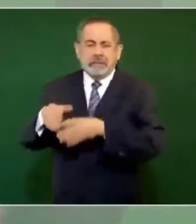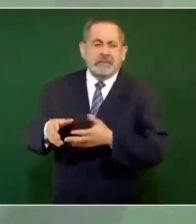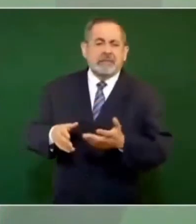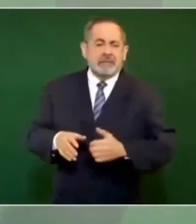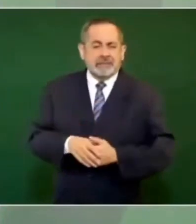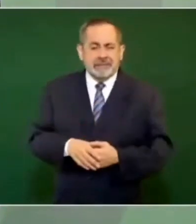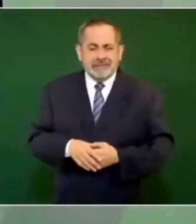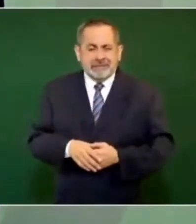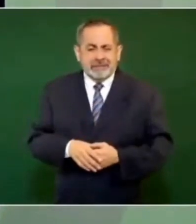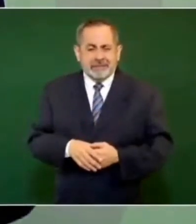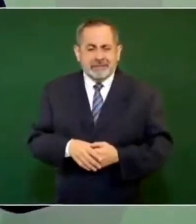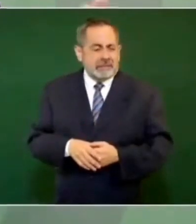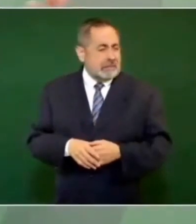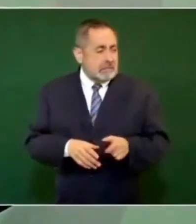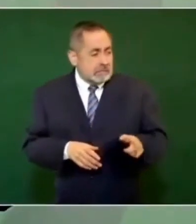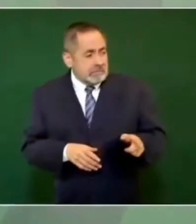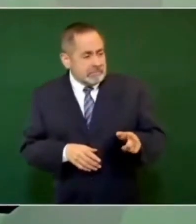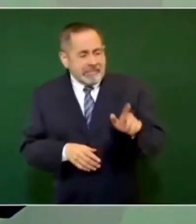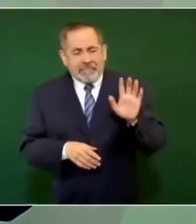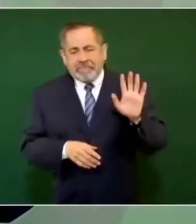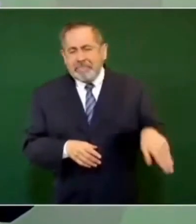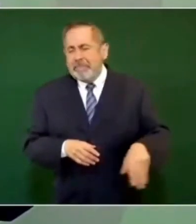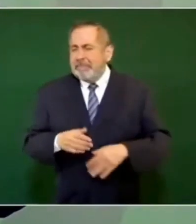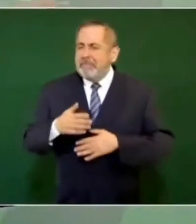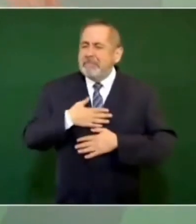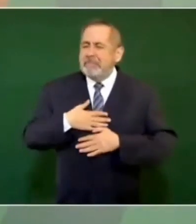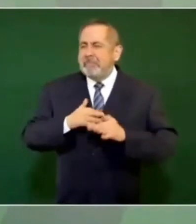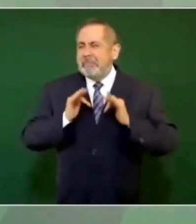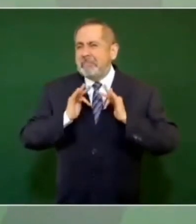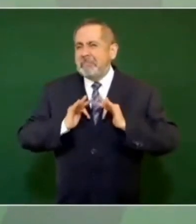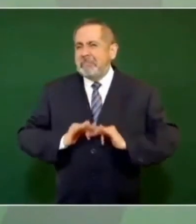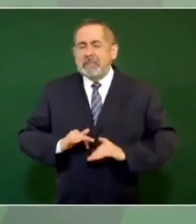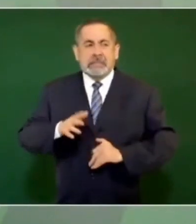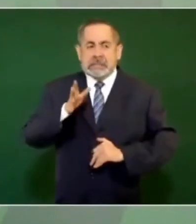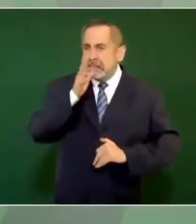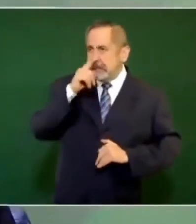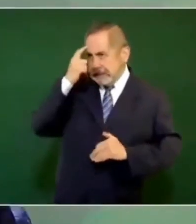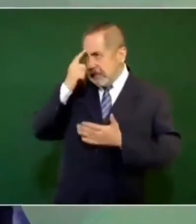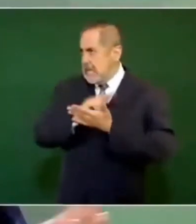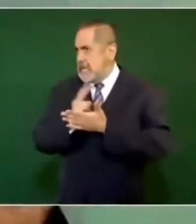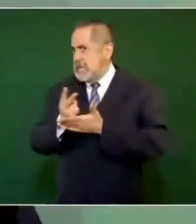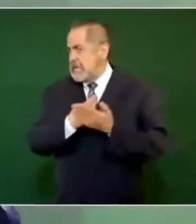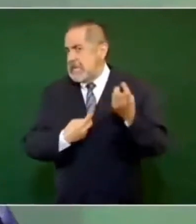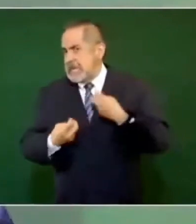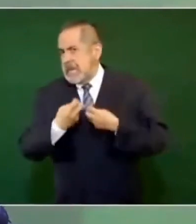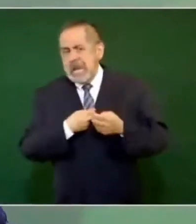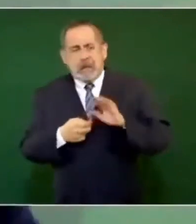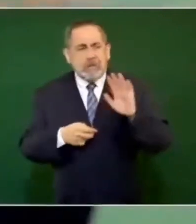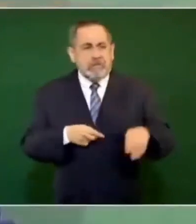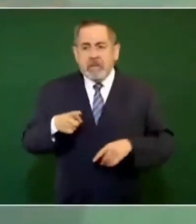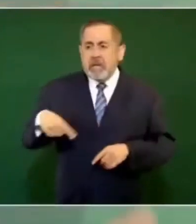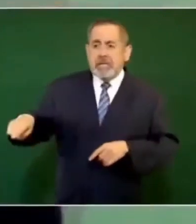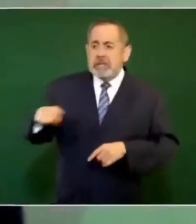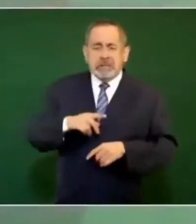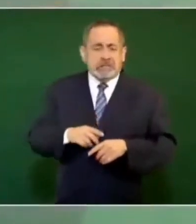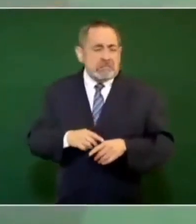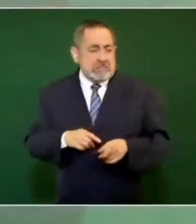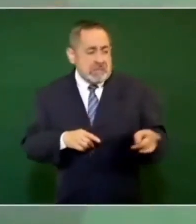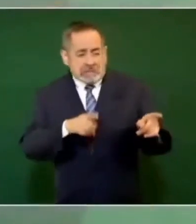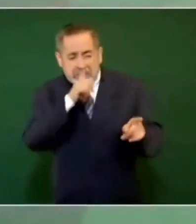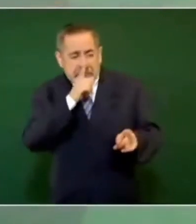me tiene tranquilo, no me quita el sueño, ni a ellos tampoco, porque no es cierto.